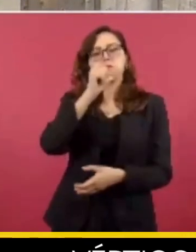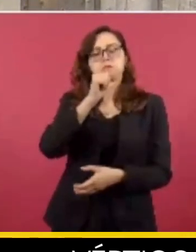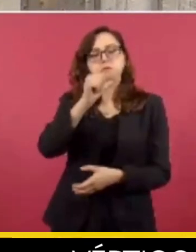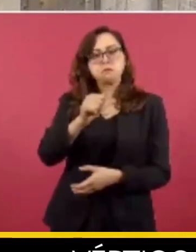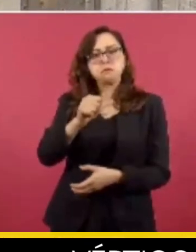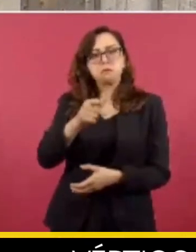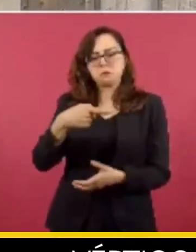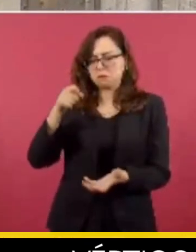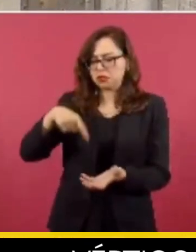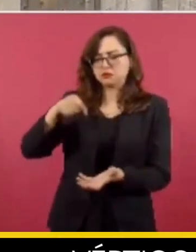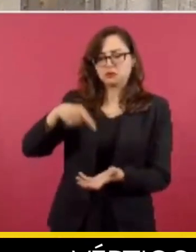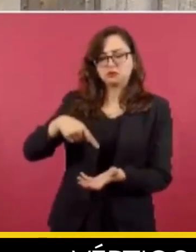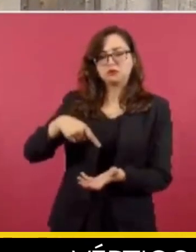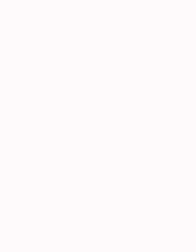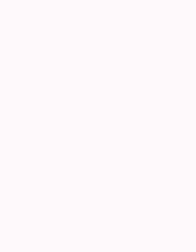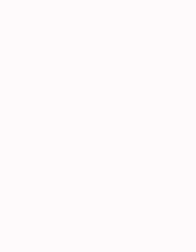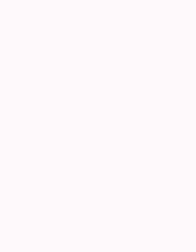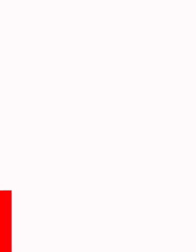y la pobreza.